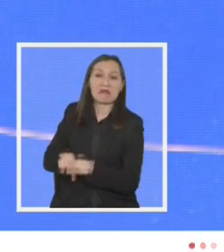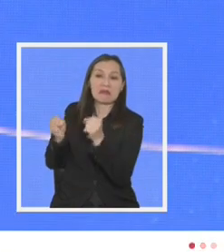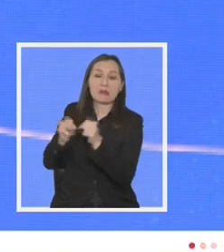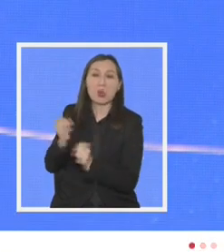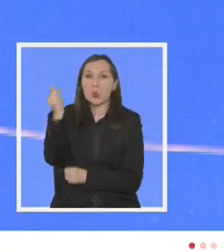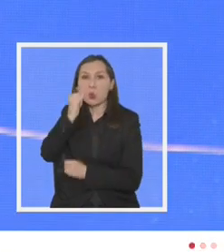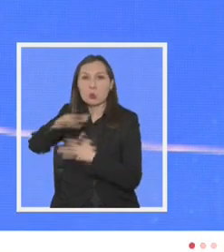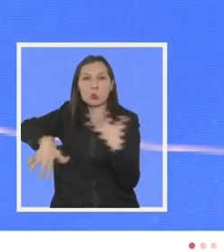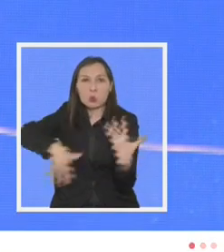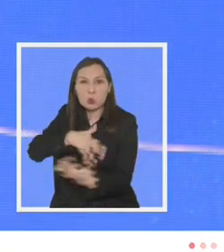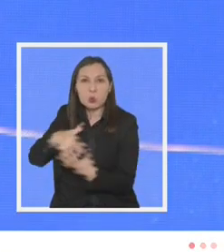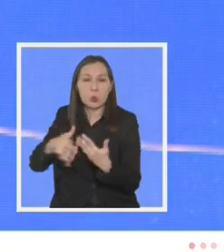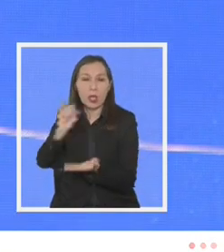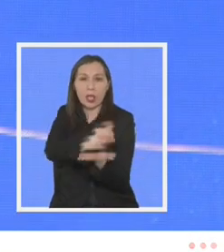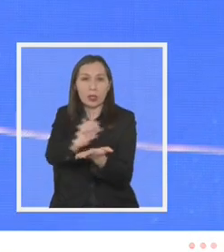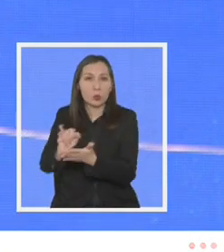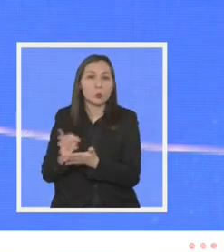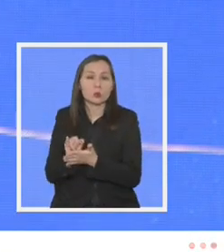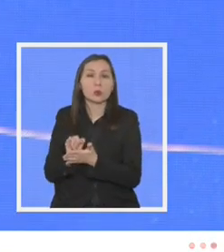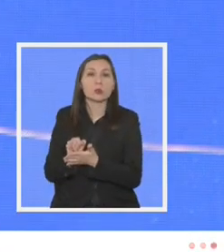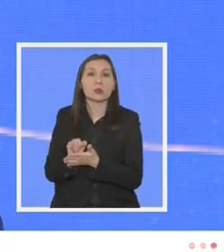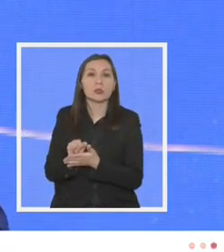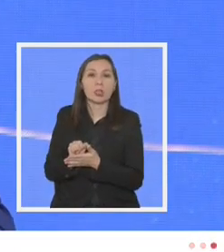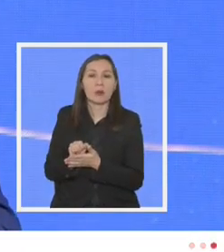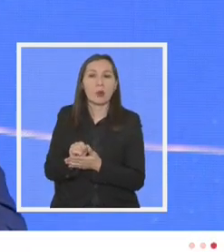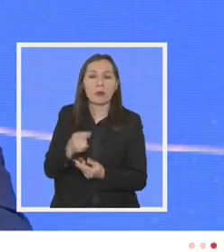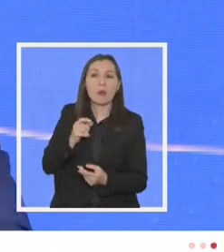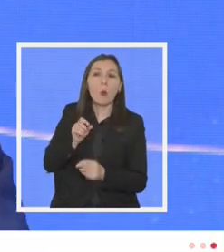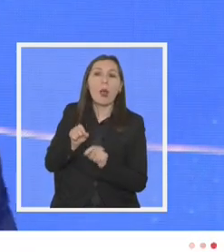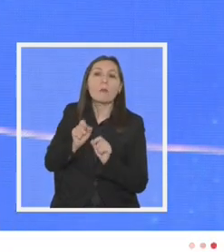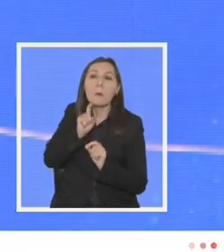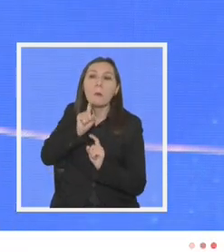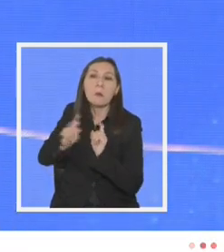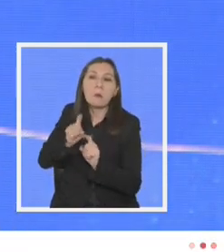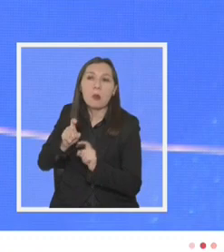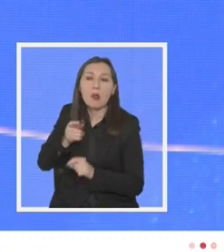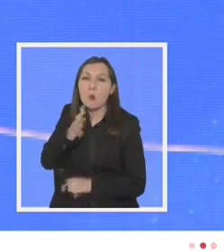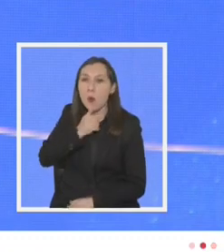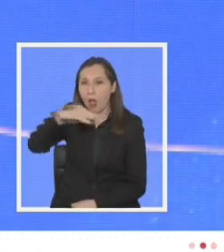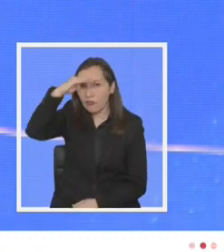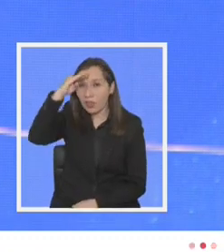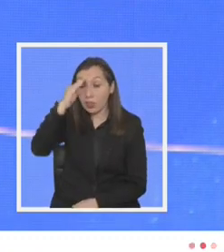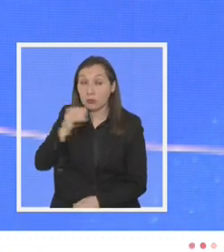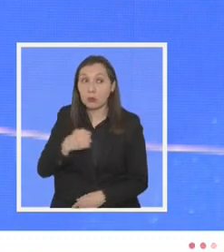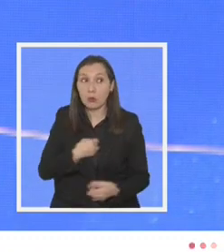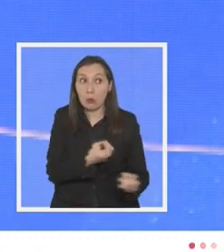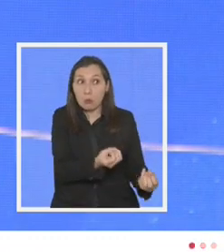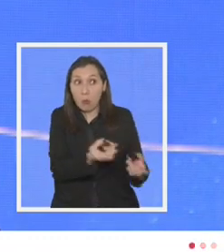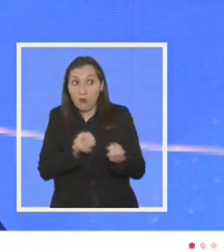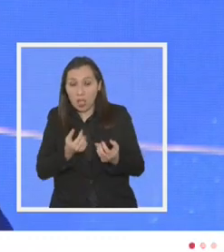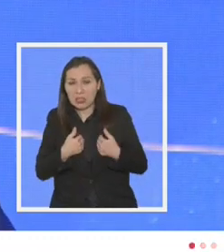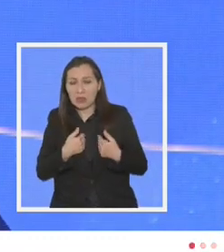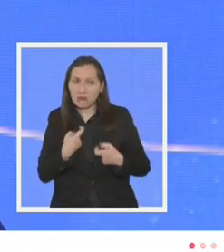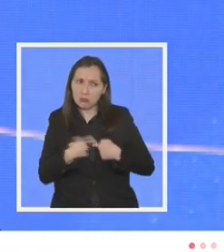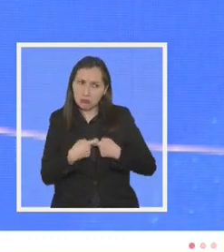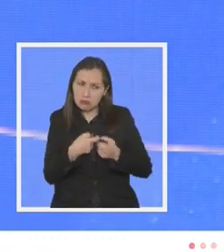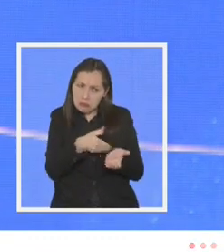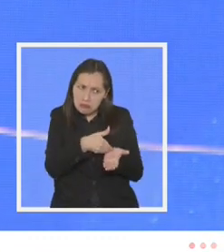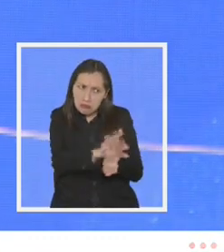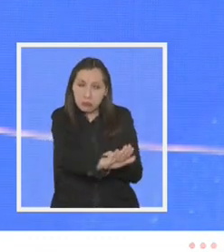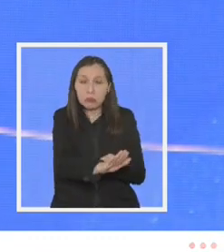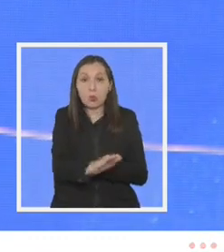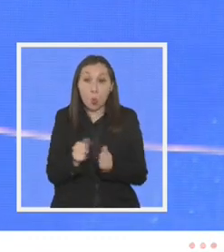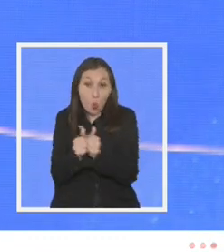corromper nuestras instituciones de sembrar la desconfianza si rechazamos sus provocaciones y actuamos en conjuntos